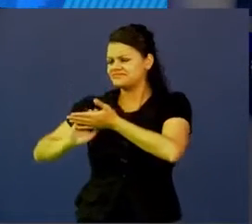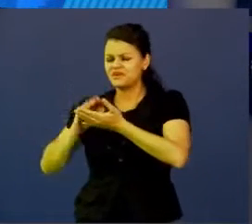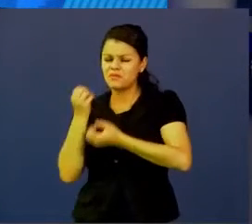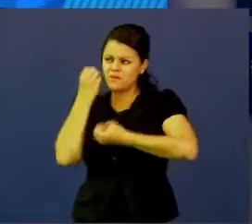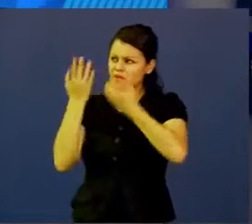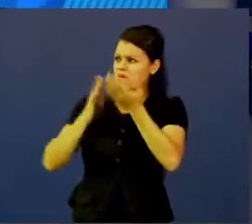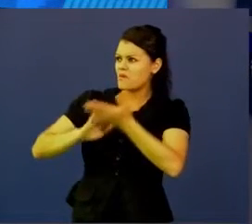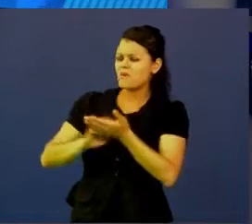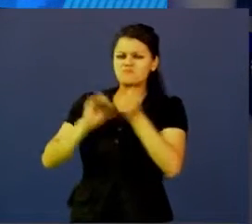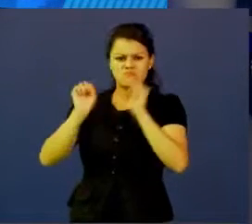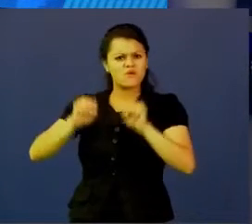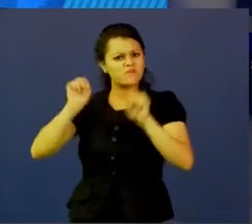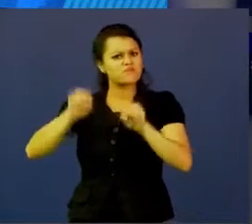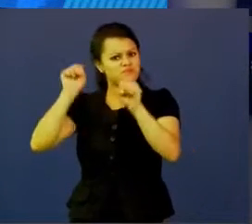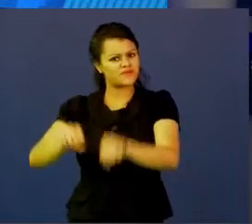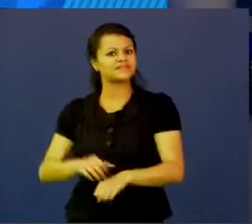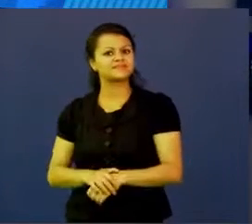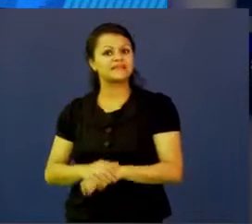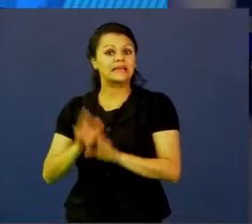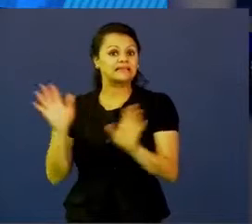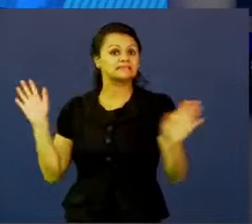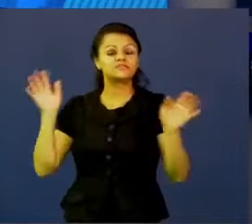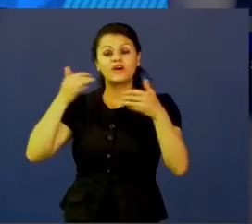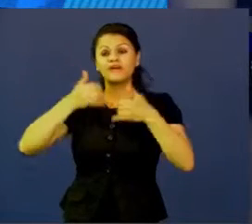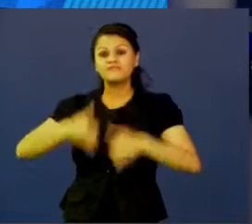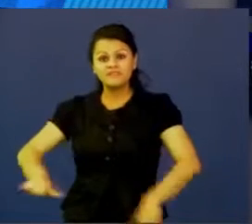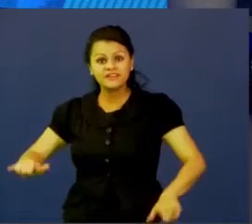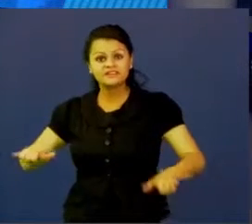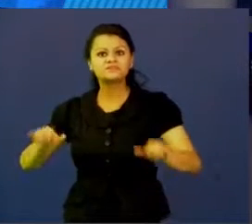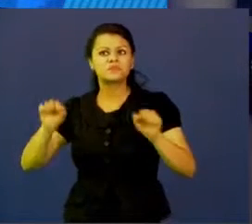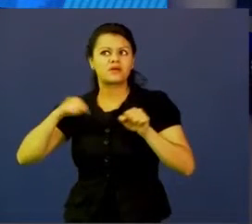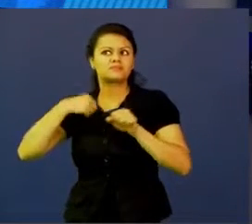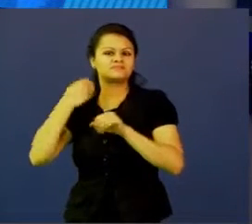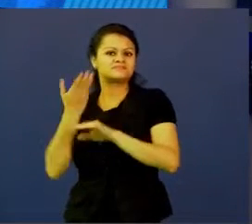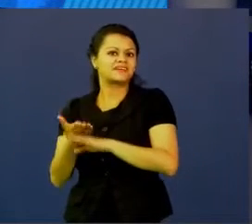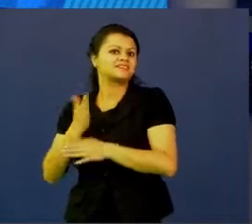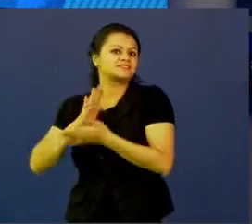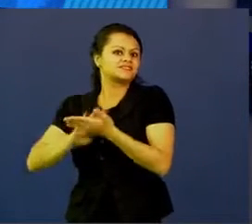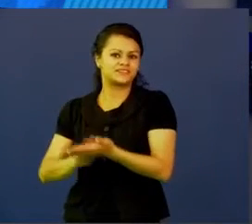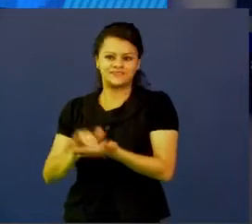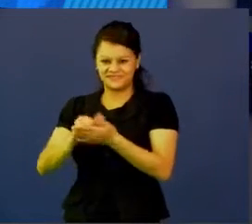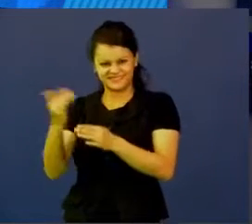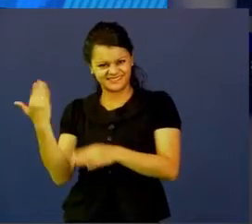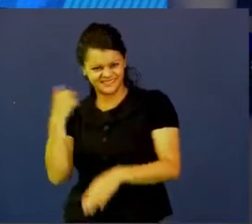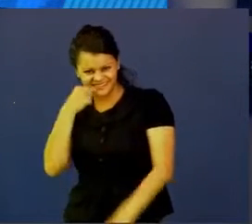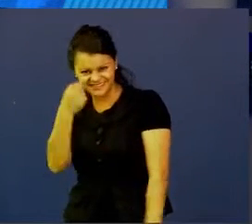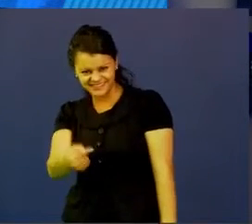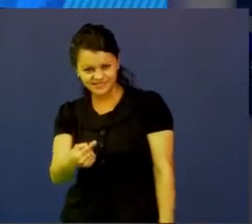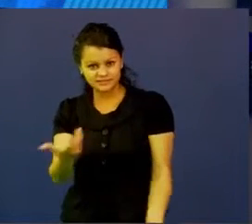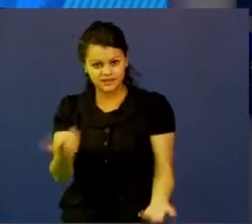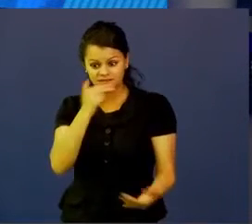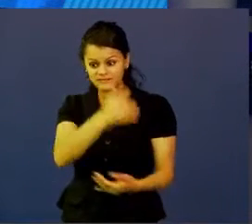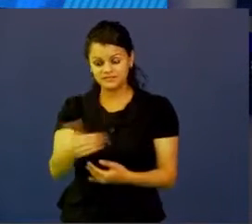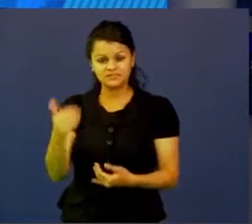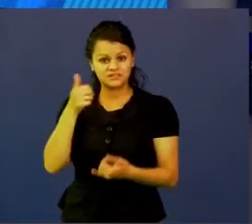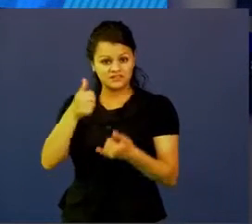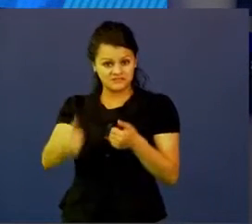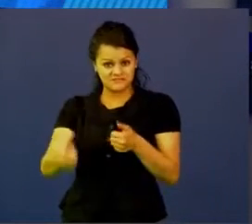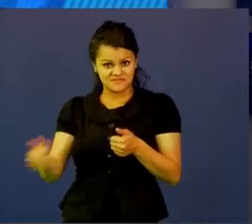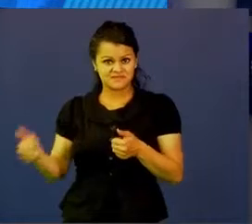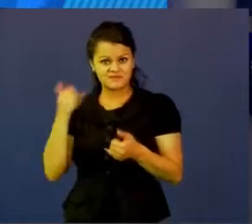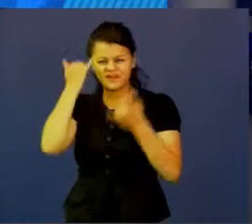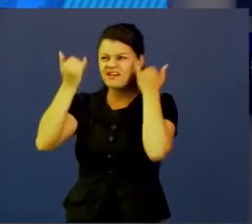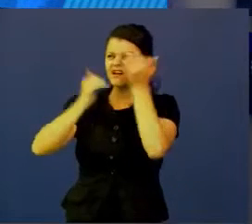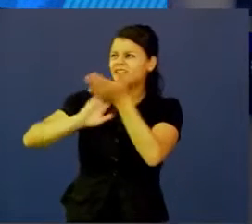sí es posible y que al final va a generar una solución que como les decía, cuando los niños empiezan a solucionar problemas del